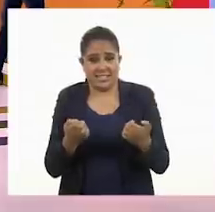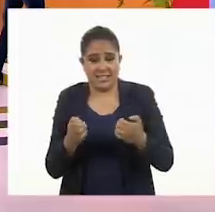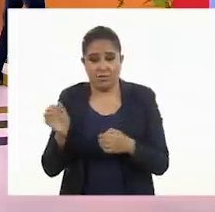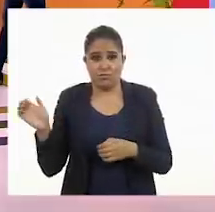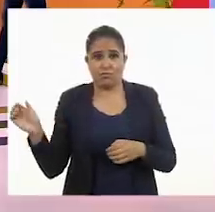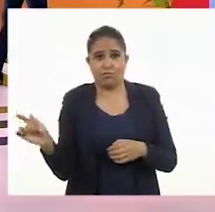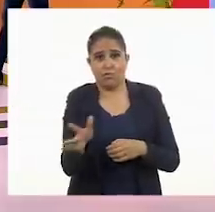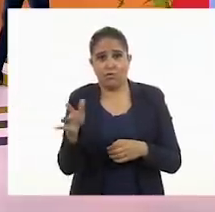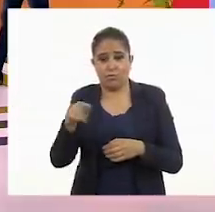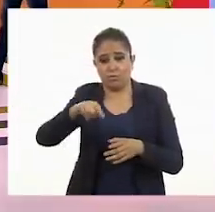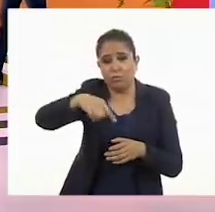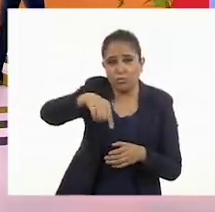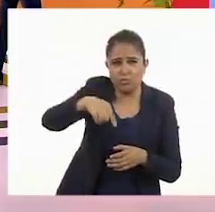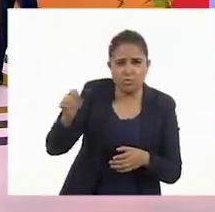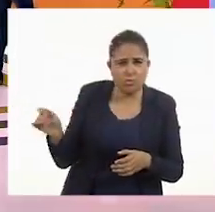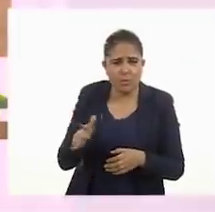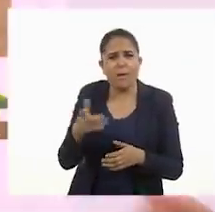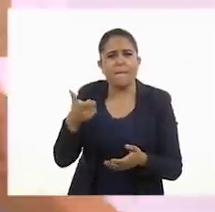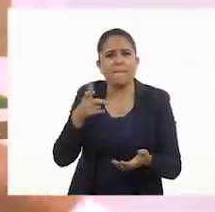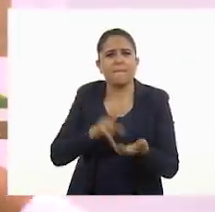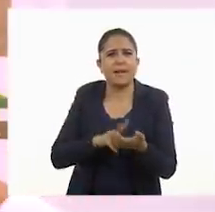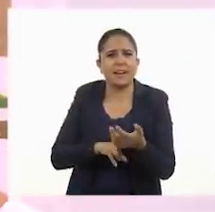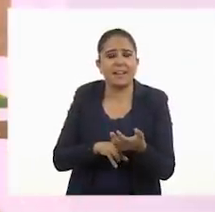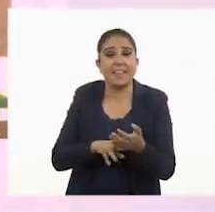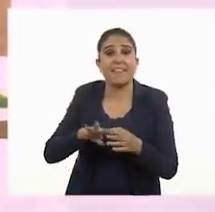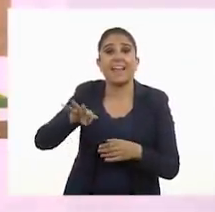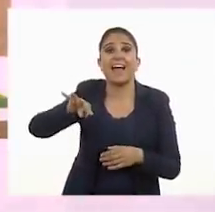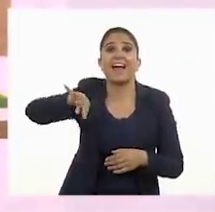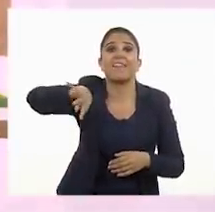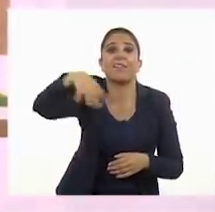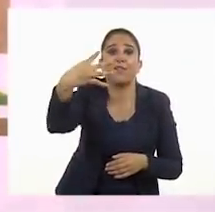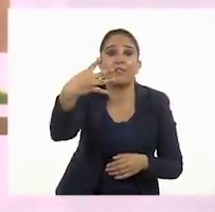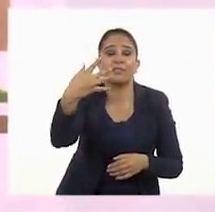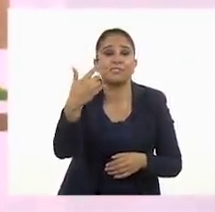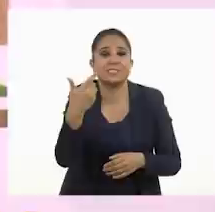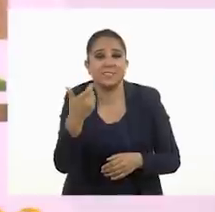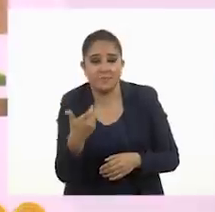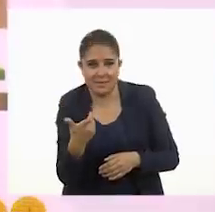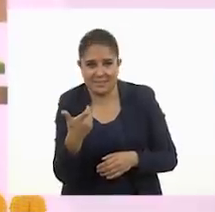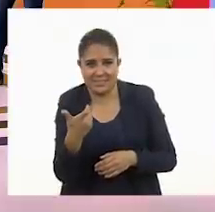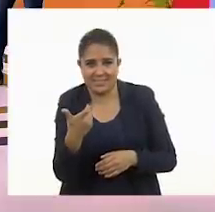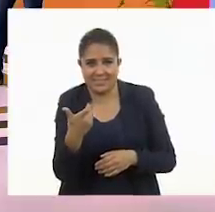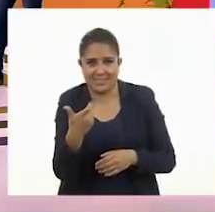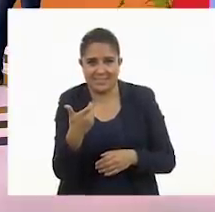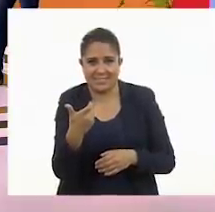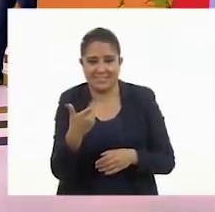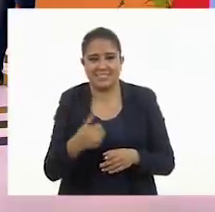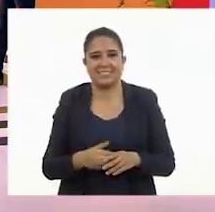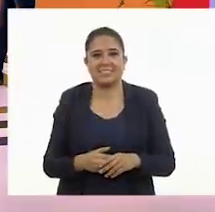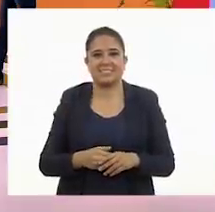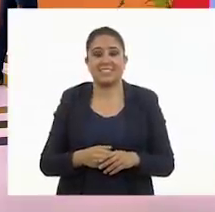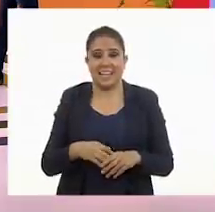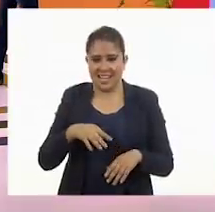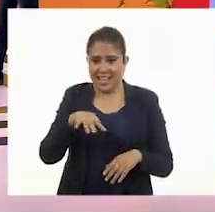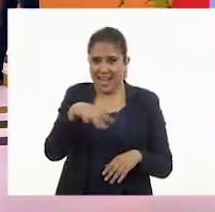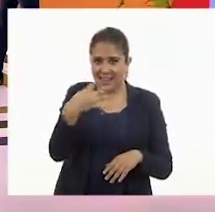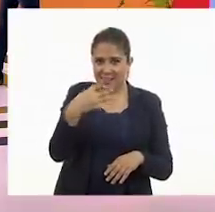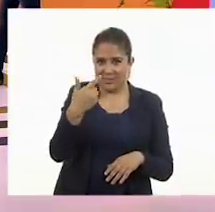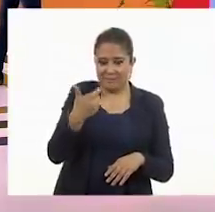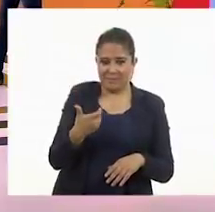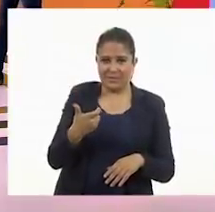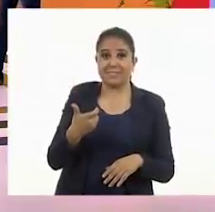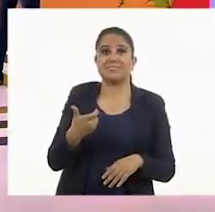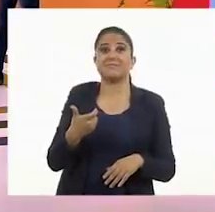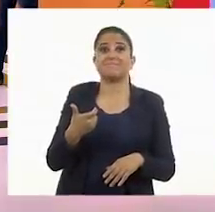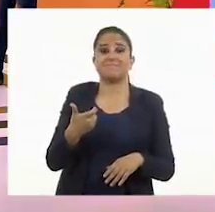el trompo. Y el trompo, recordemos que vale catorce pesos. Catorce pesos.